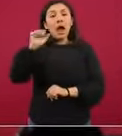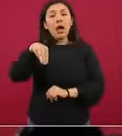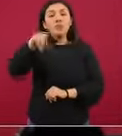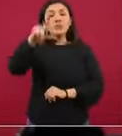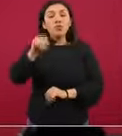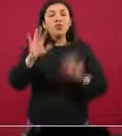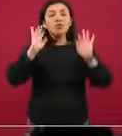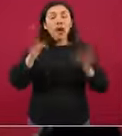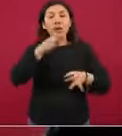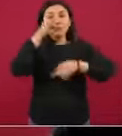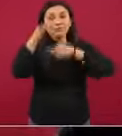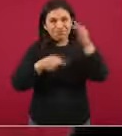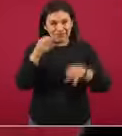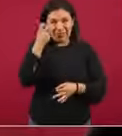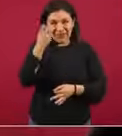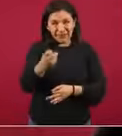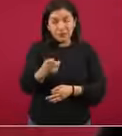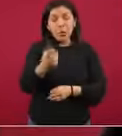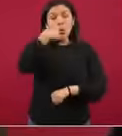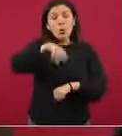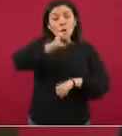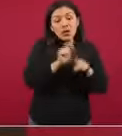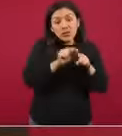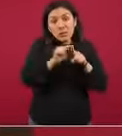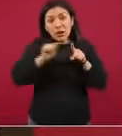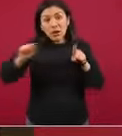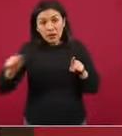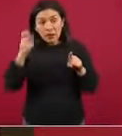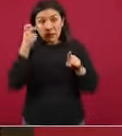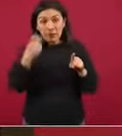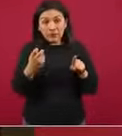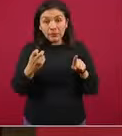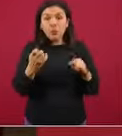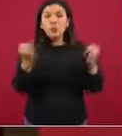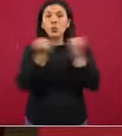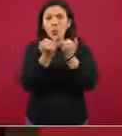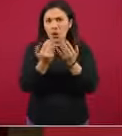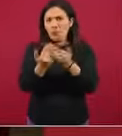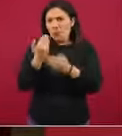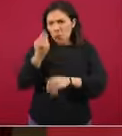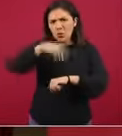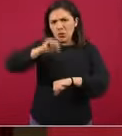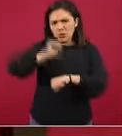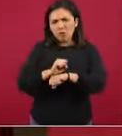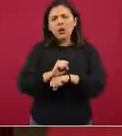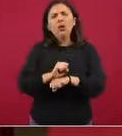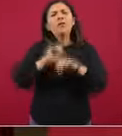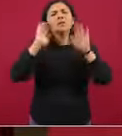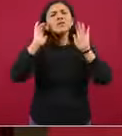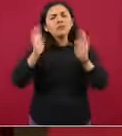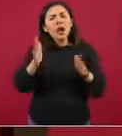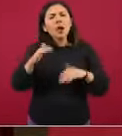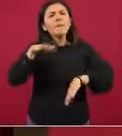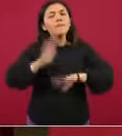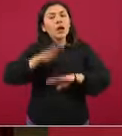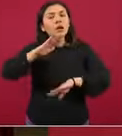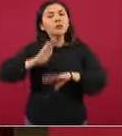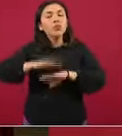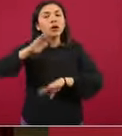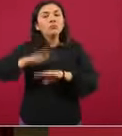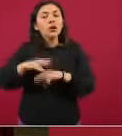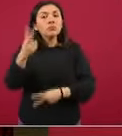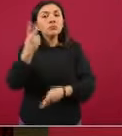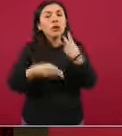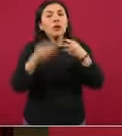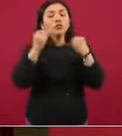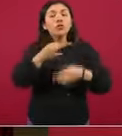dio un mensaje. Durante toda esta semana, también la semana pasada, pues se ha ido incrementando el nivel